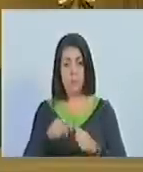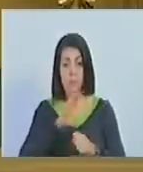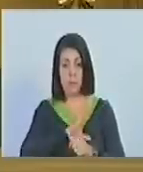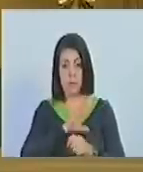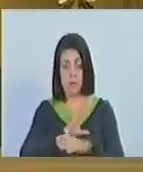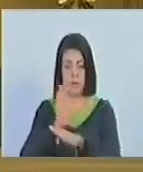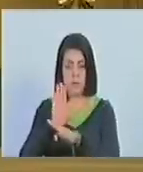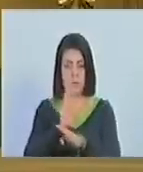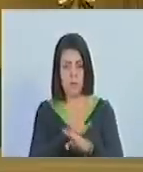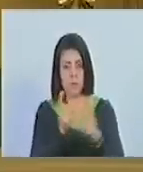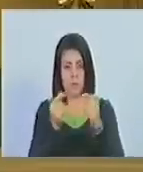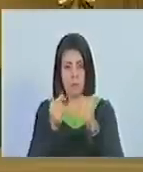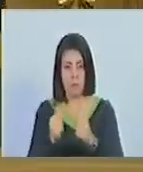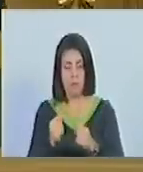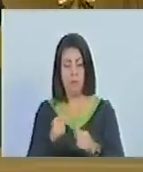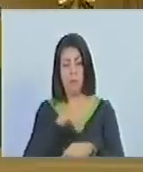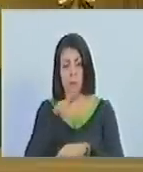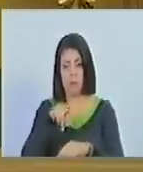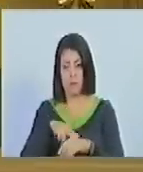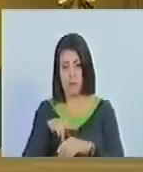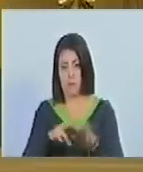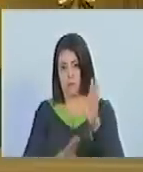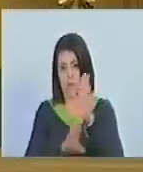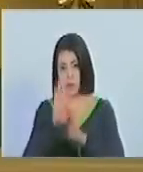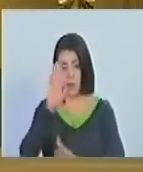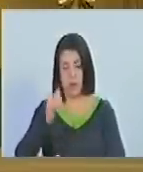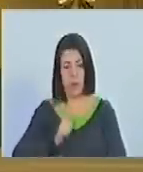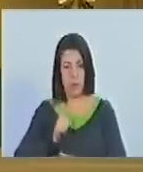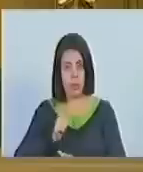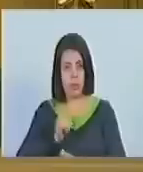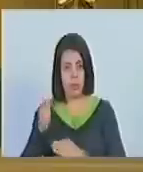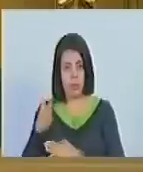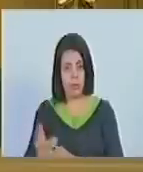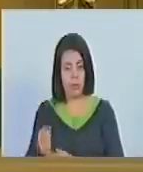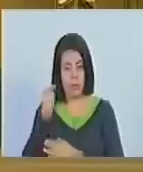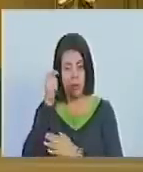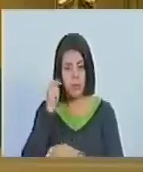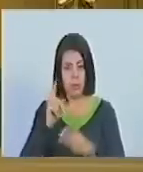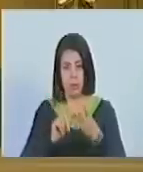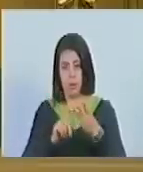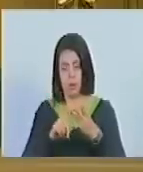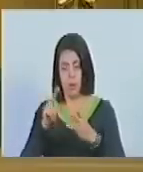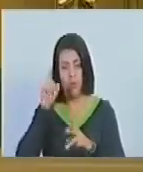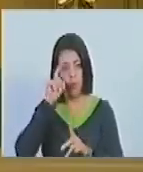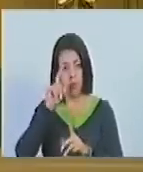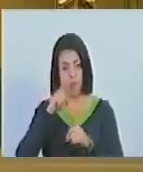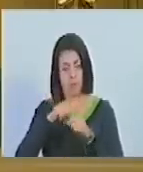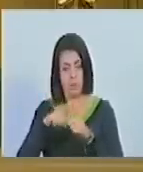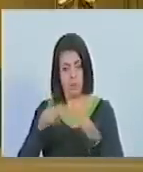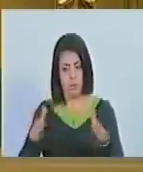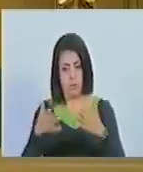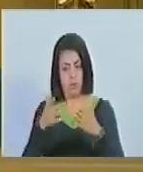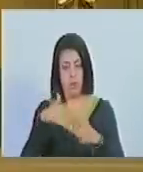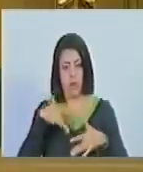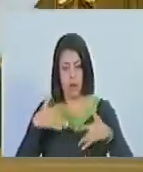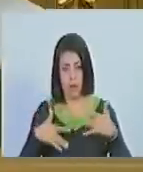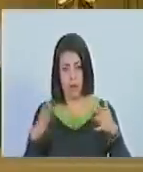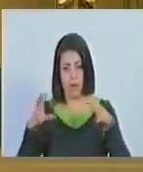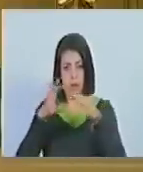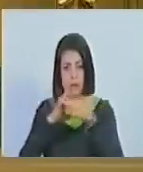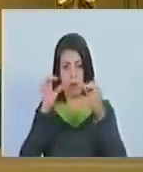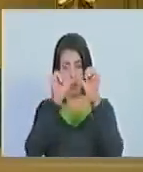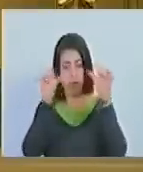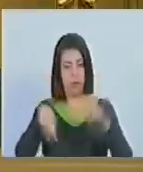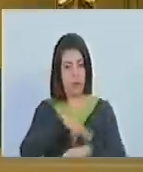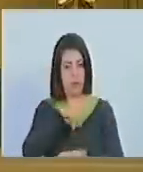preservación los recursos hidrobiológicos desarrollar y aprovechar la pesca y la acuicultura fomentar las actividades conexas dentro del